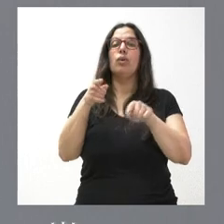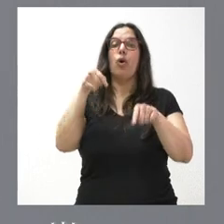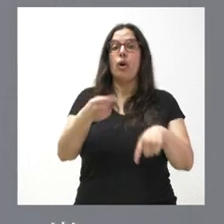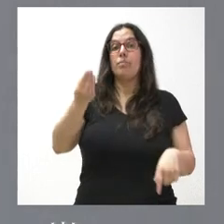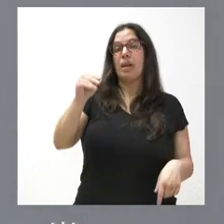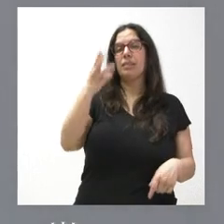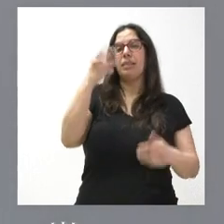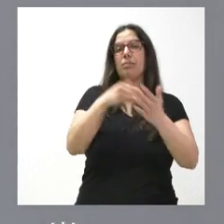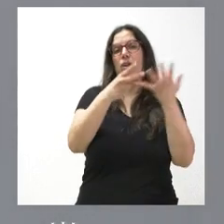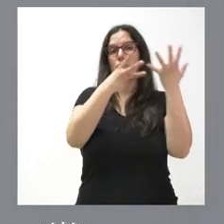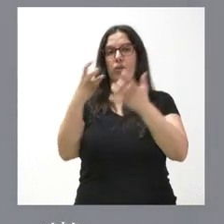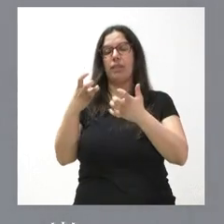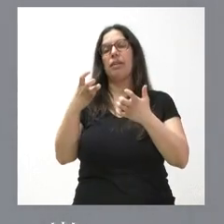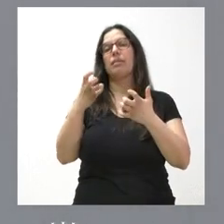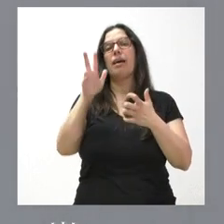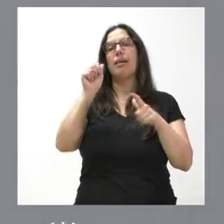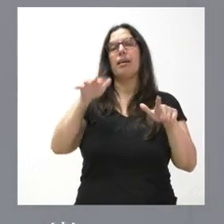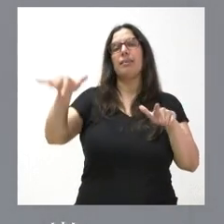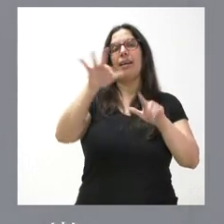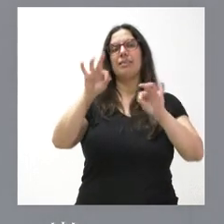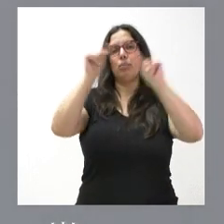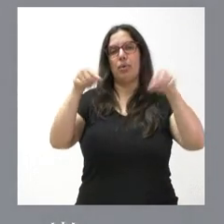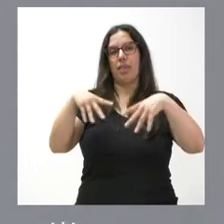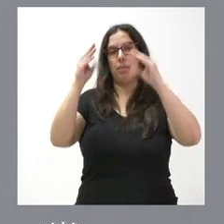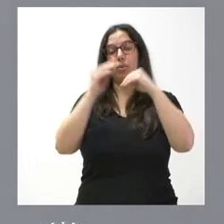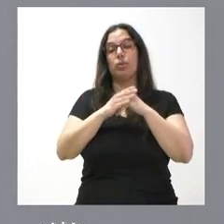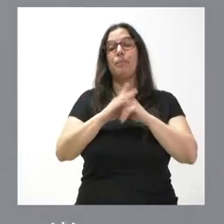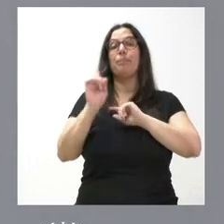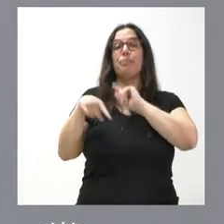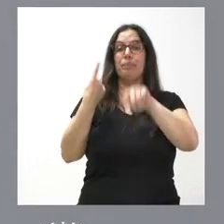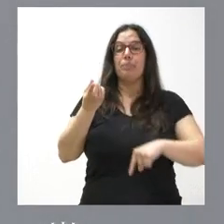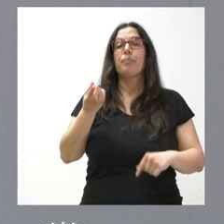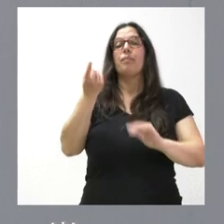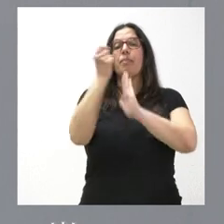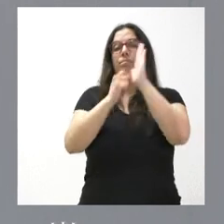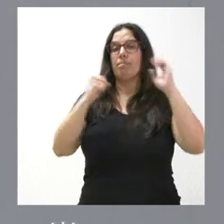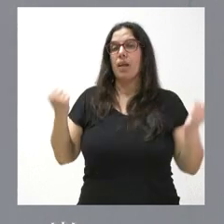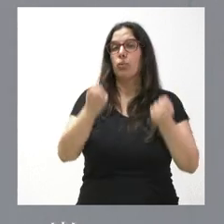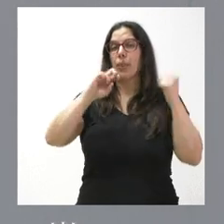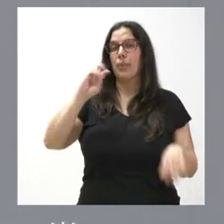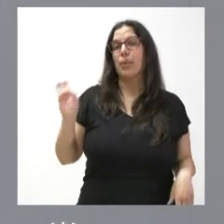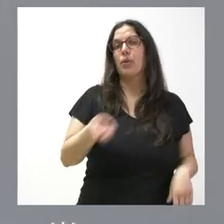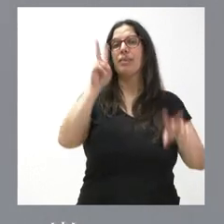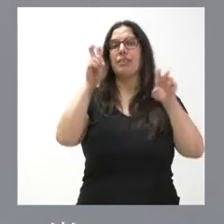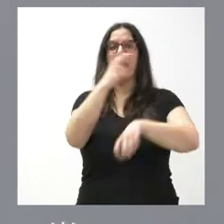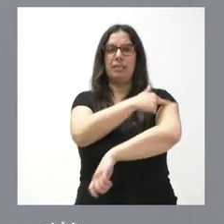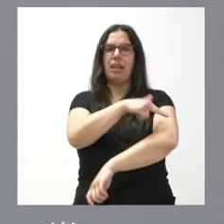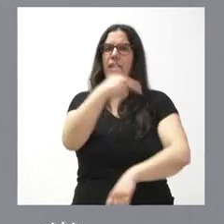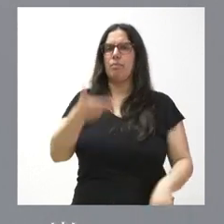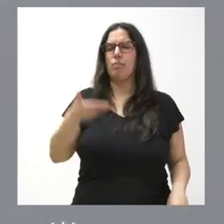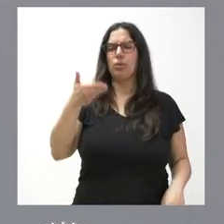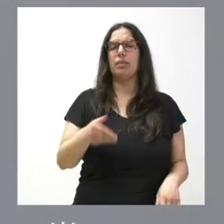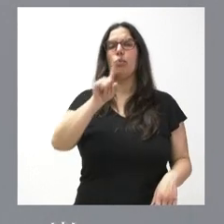en la provincia de Burgos. Y a partir de ahí, un paquete de actuaciones en materia de sanidad muy relevantes.